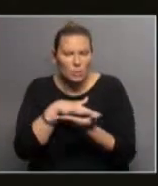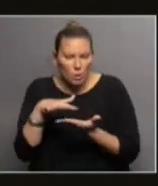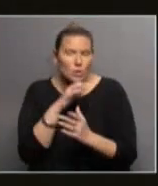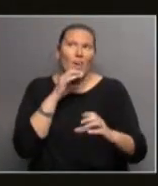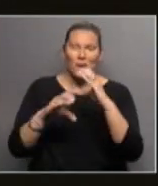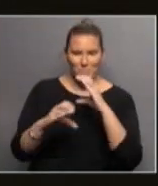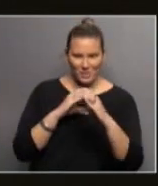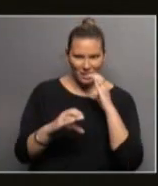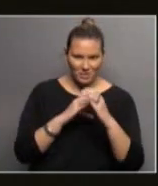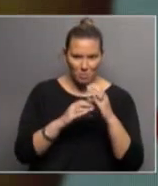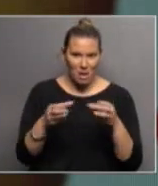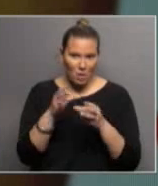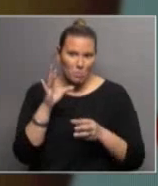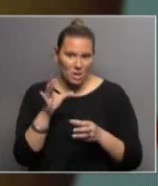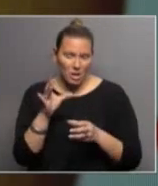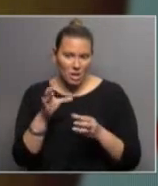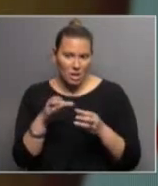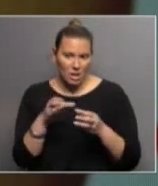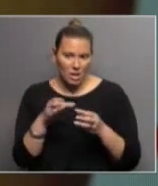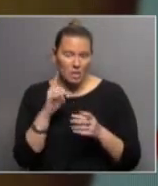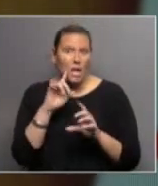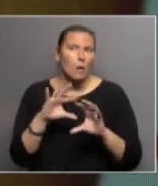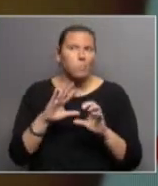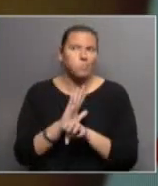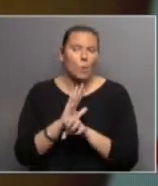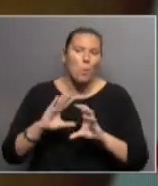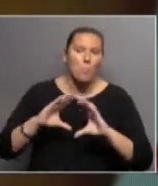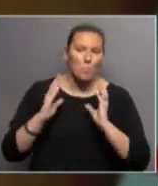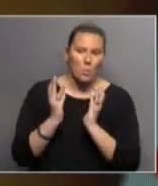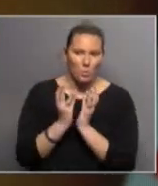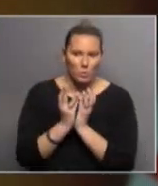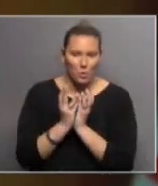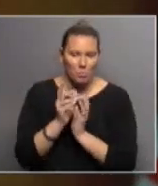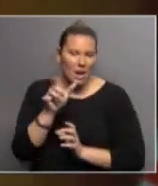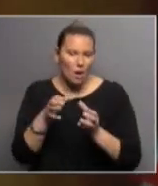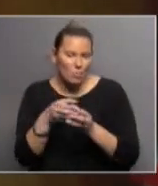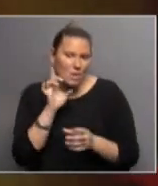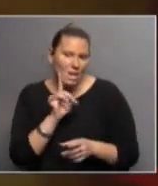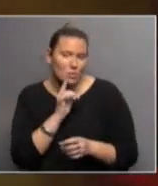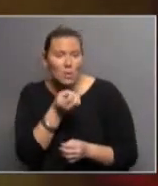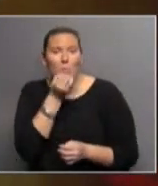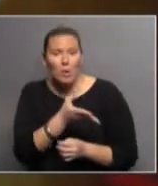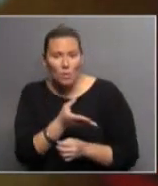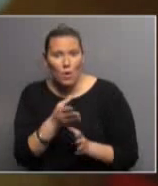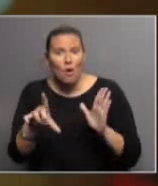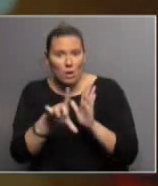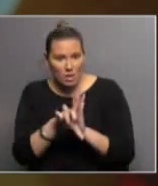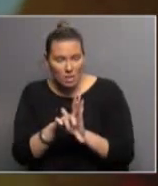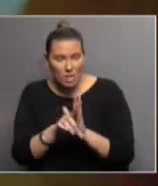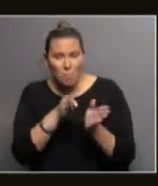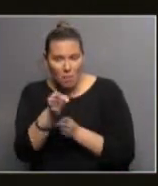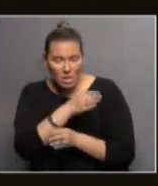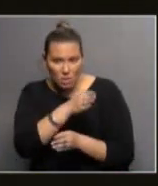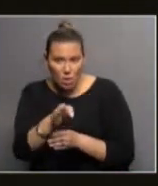comunicación del mundo para los sordos? ¿Ha mejorado? ¿Qué